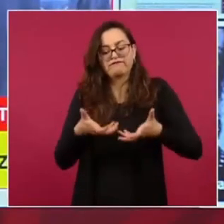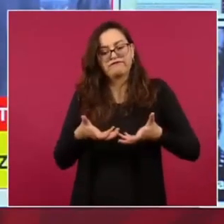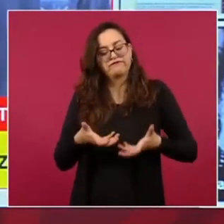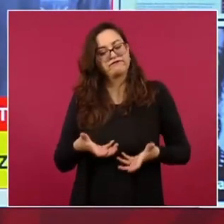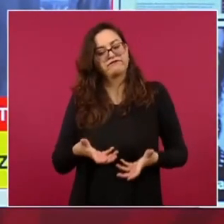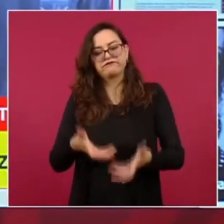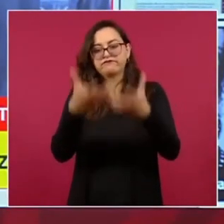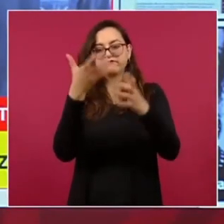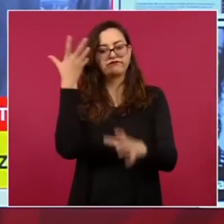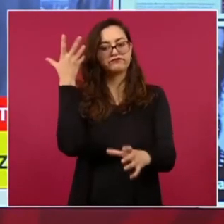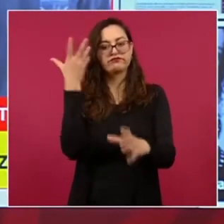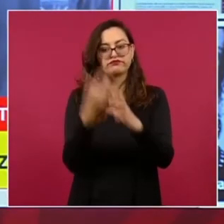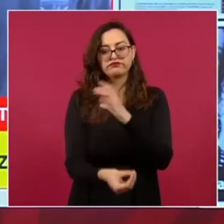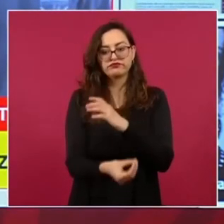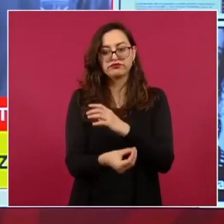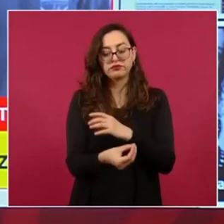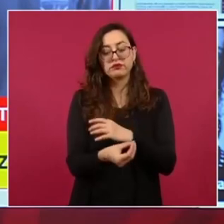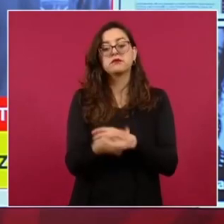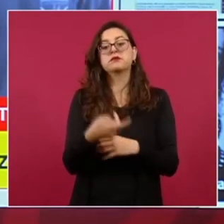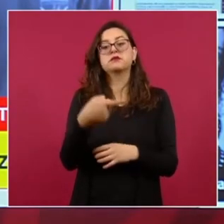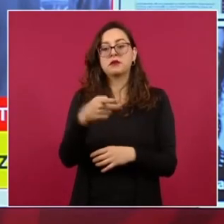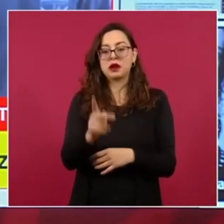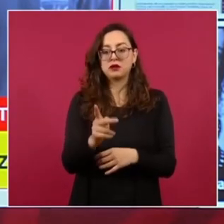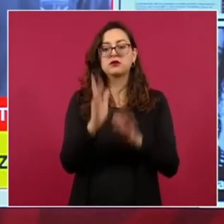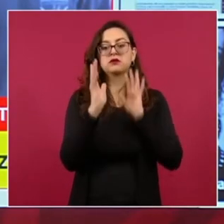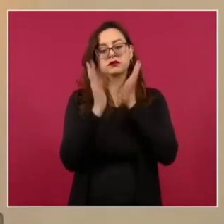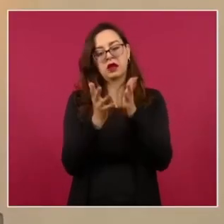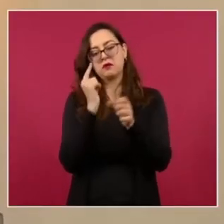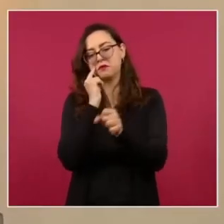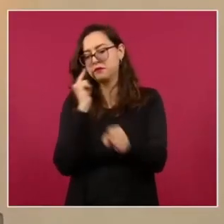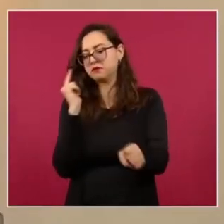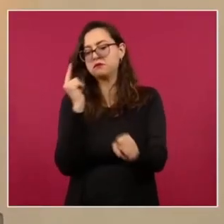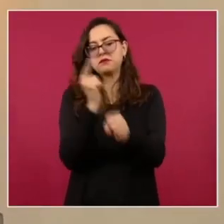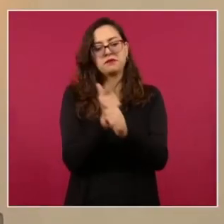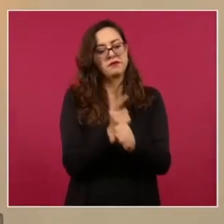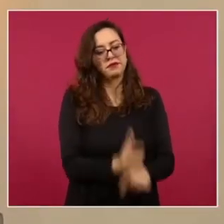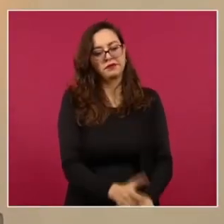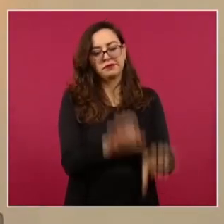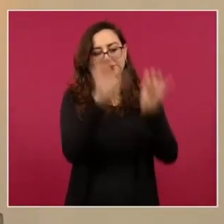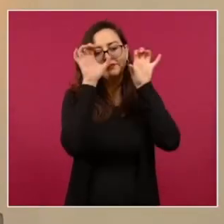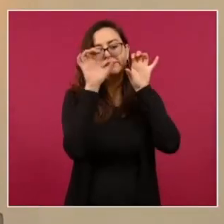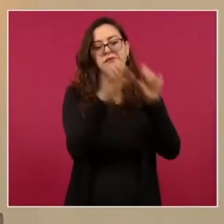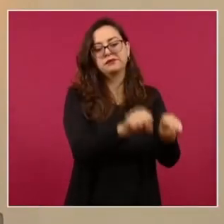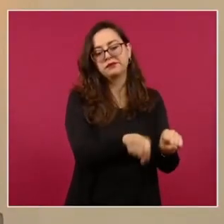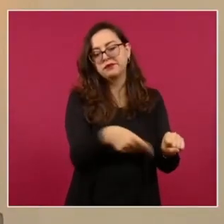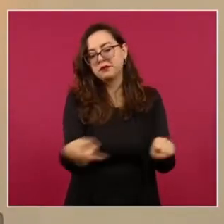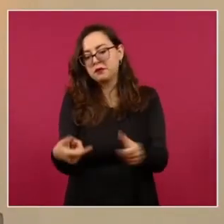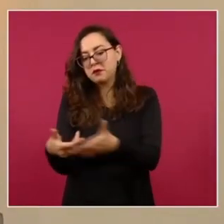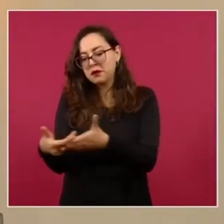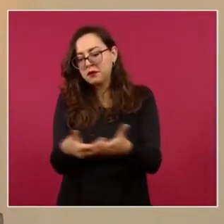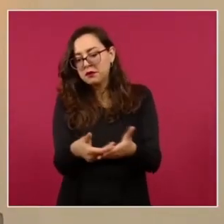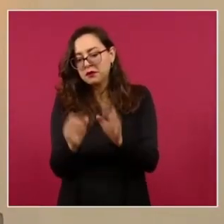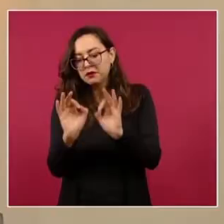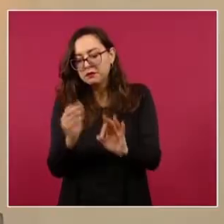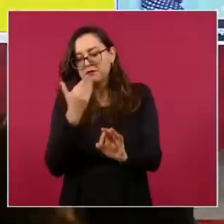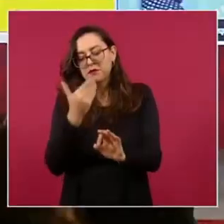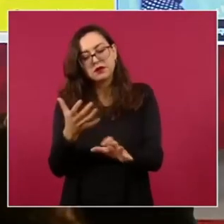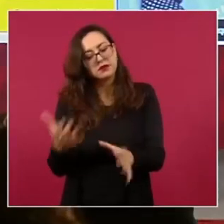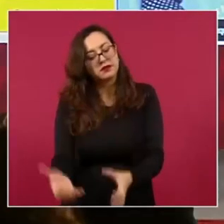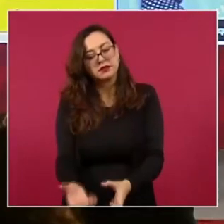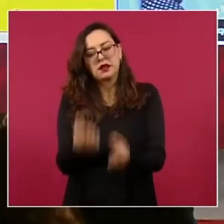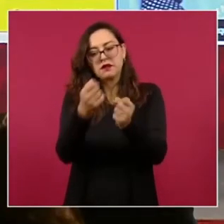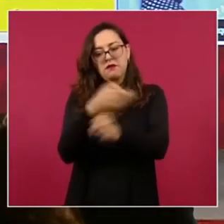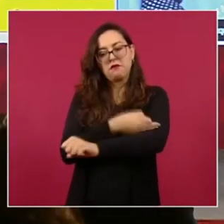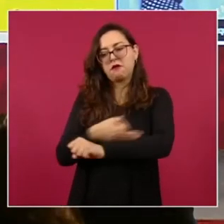fue rescatada, sana y salva. Y además de la imputación por los delitos de desaparición